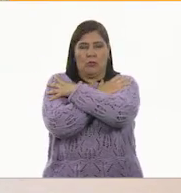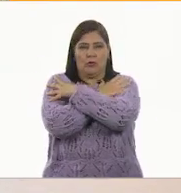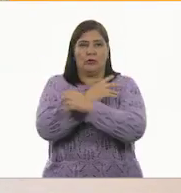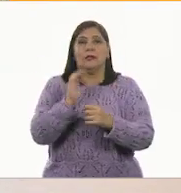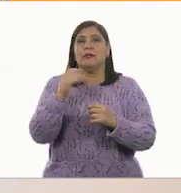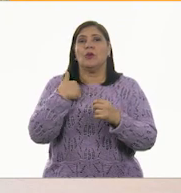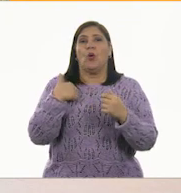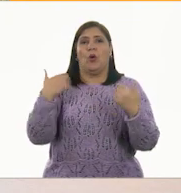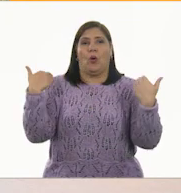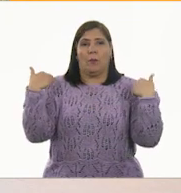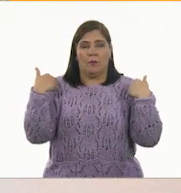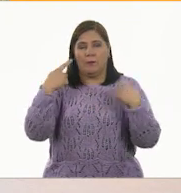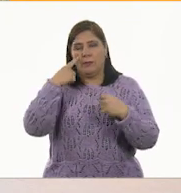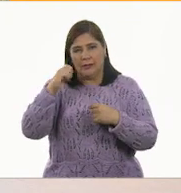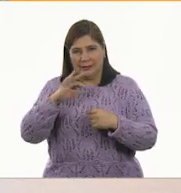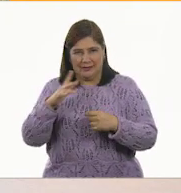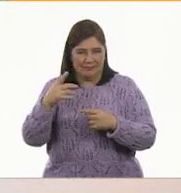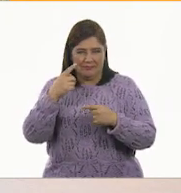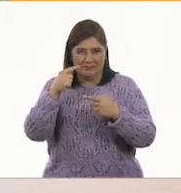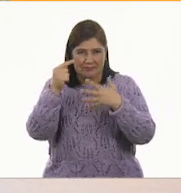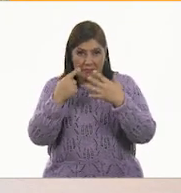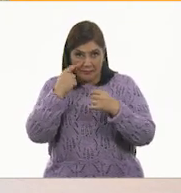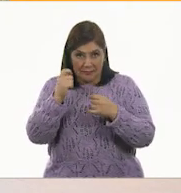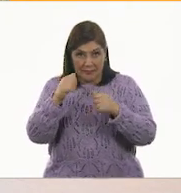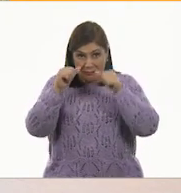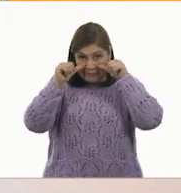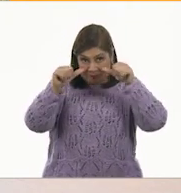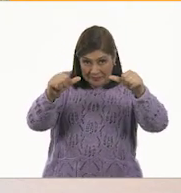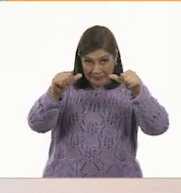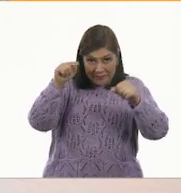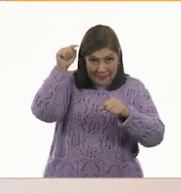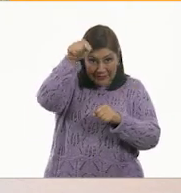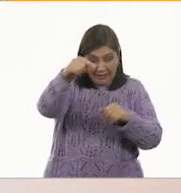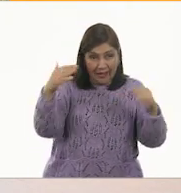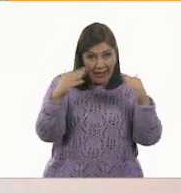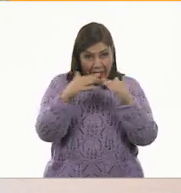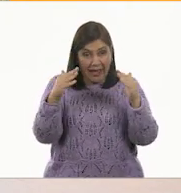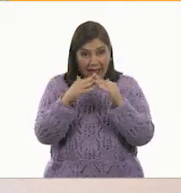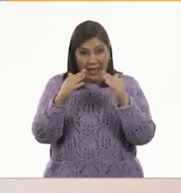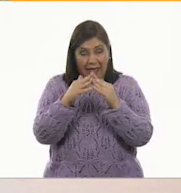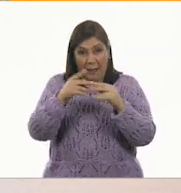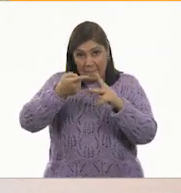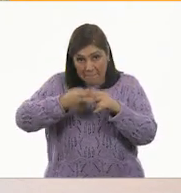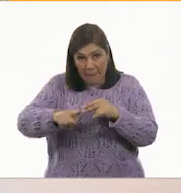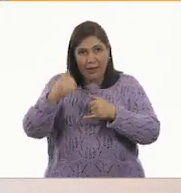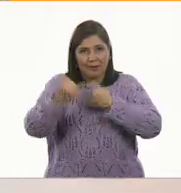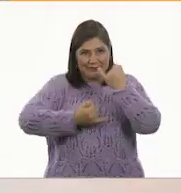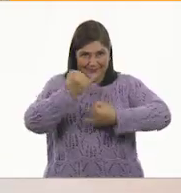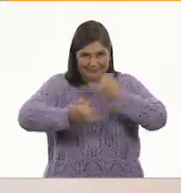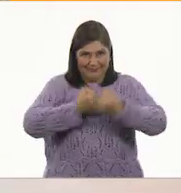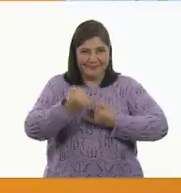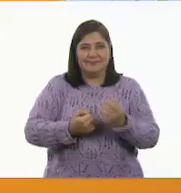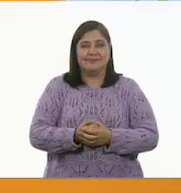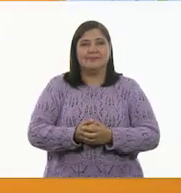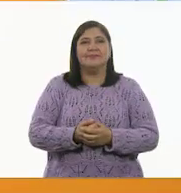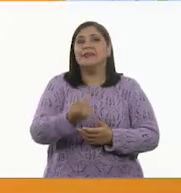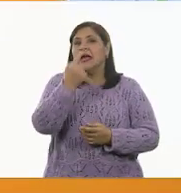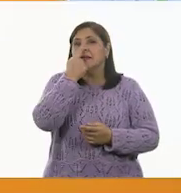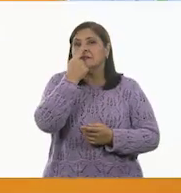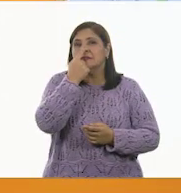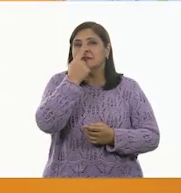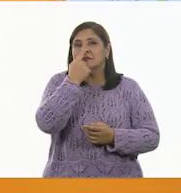Si yo digo hombros... Rodillas. Ok. Perfecto. ¿Listos chicos? ¿Listas chicas ahí en casa? Vamos a empezar a jugar. Venga. Nariz.